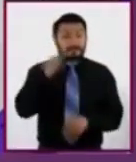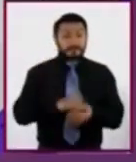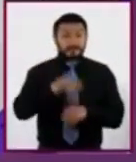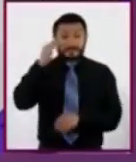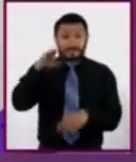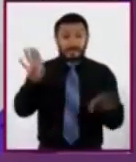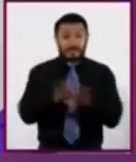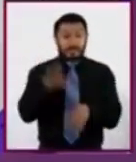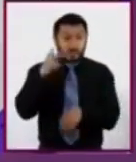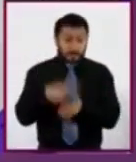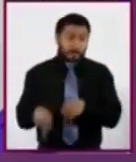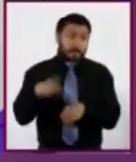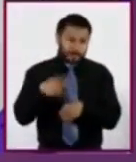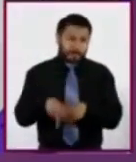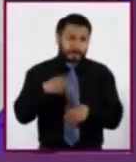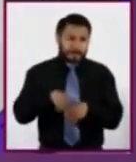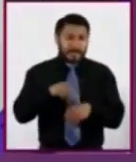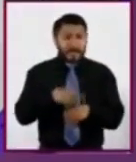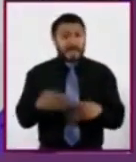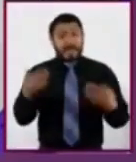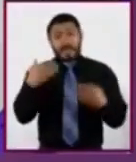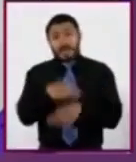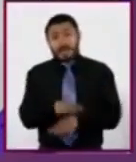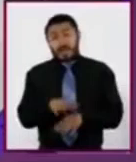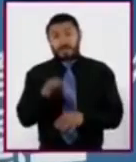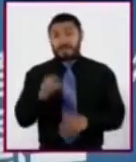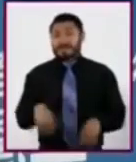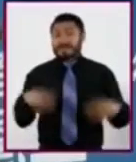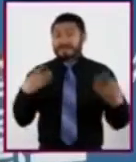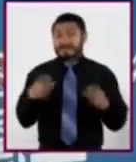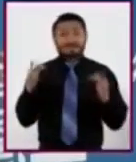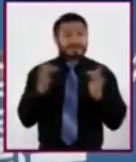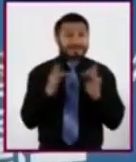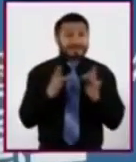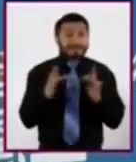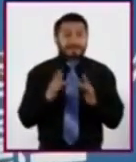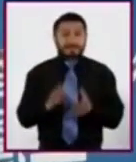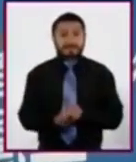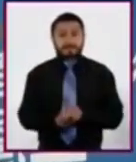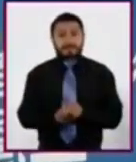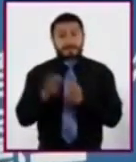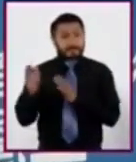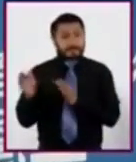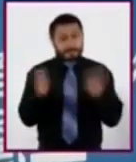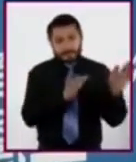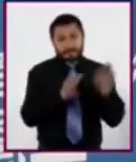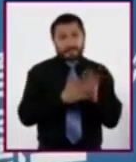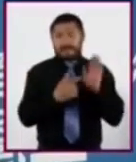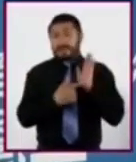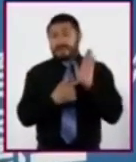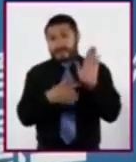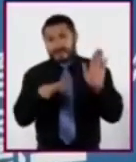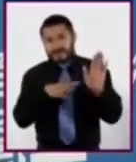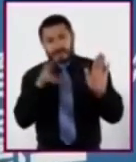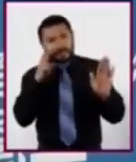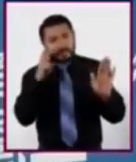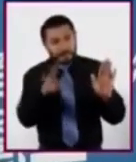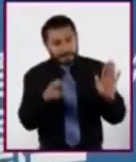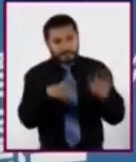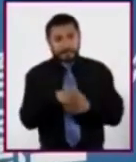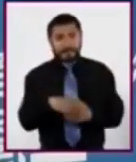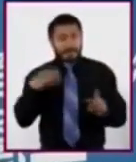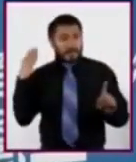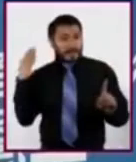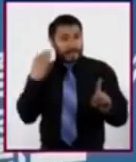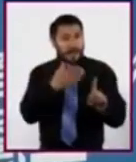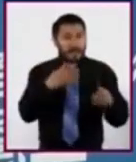situaciones de riesgo a que se exponen las personas. En el siguiente esquema, vemos que para lograr el